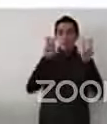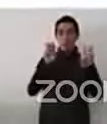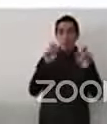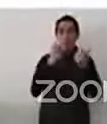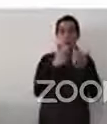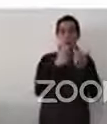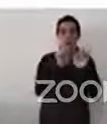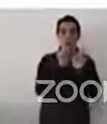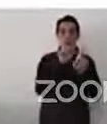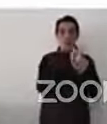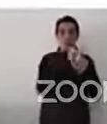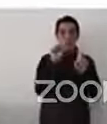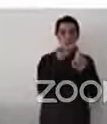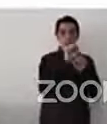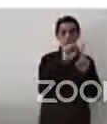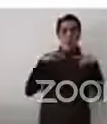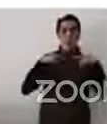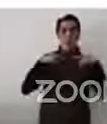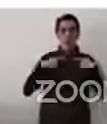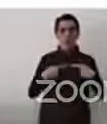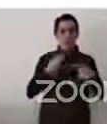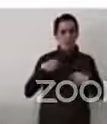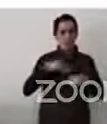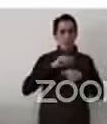vulnerabilidad que desde la OEA manejamos?